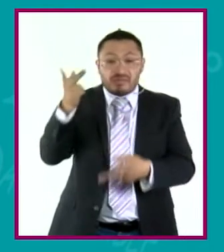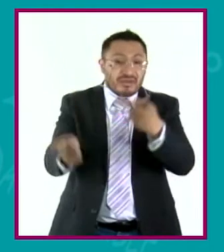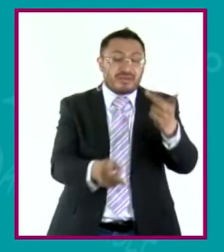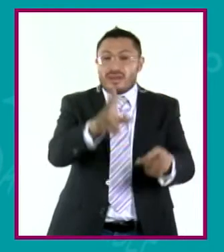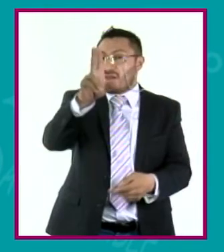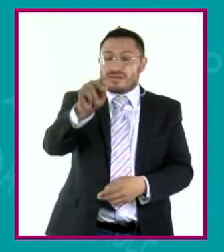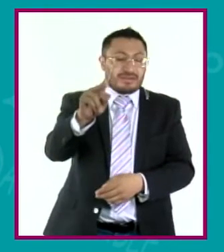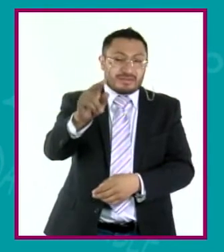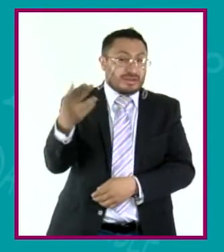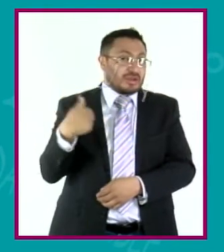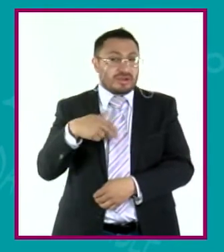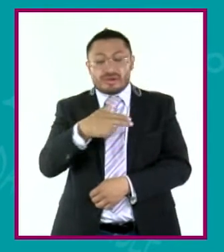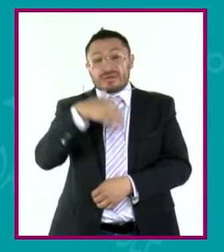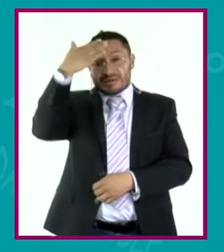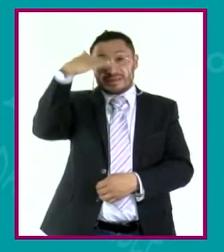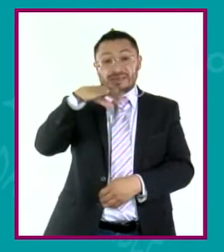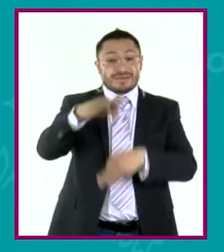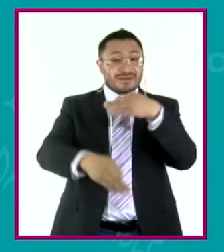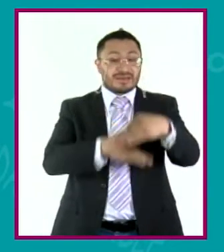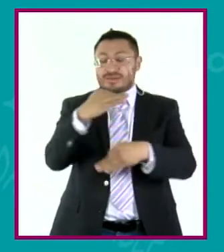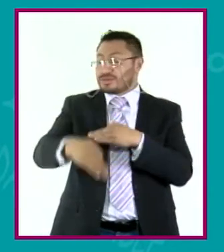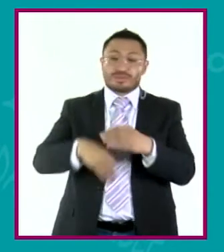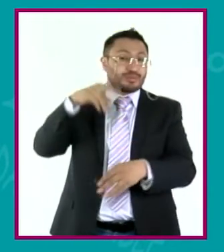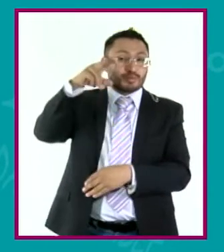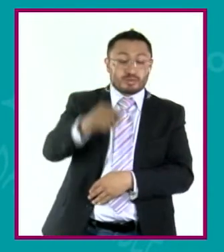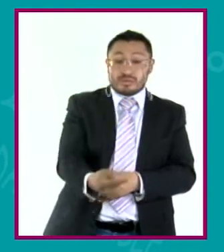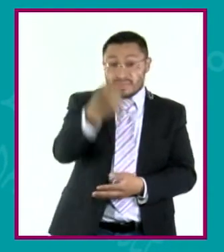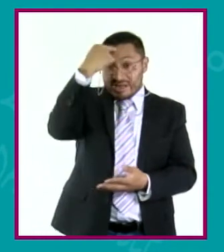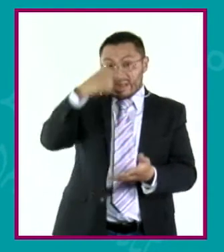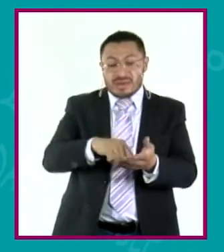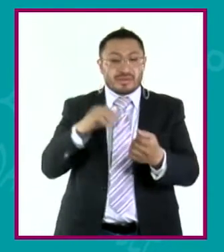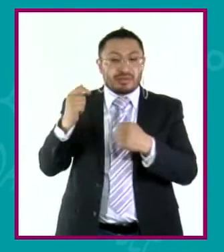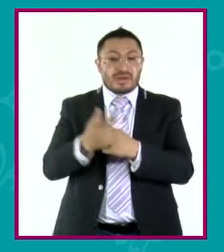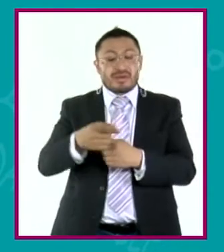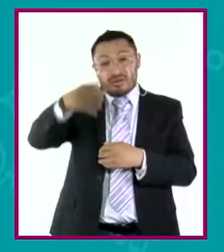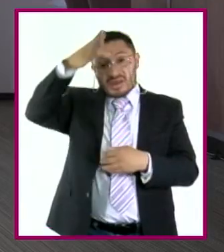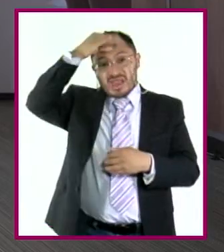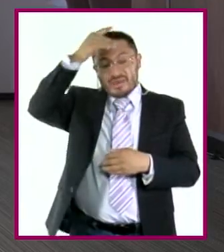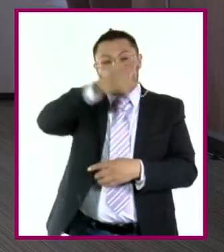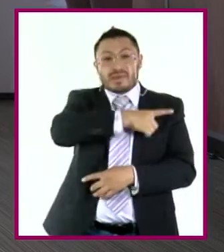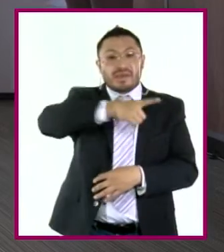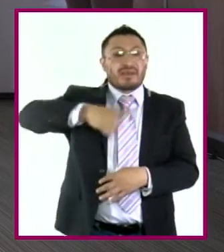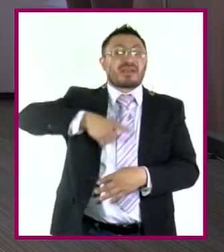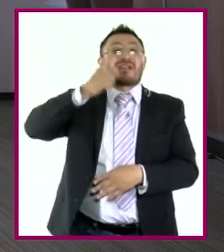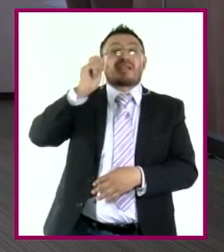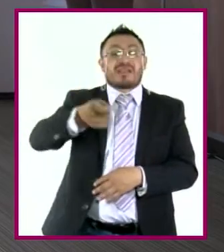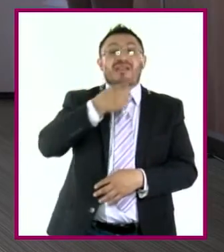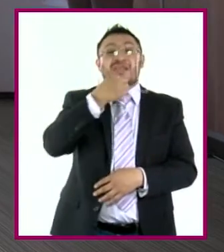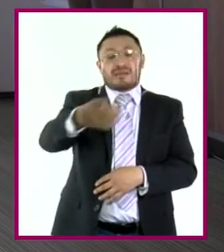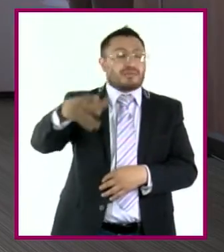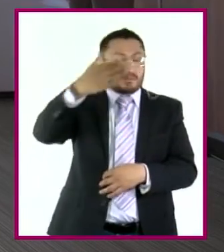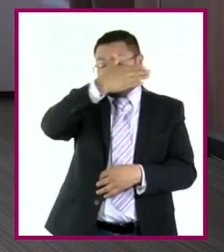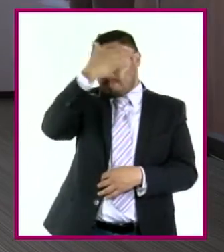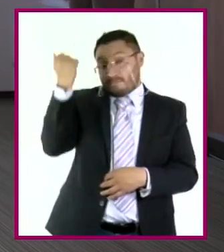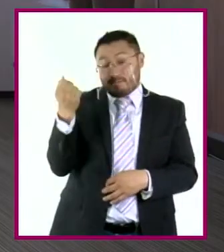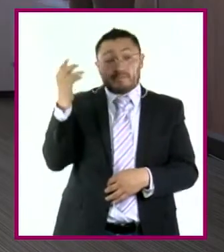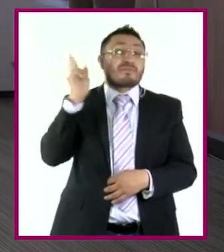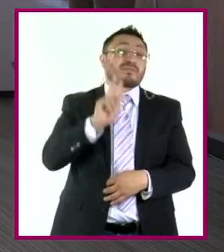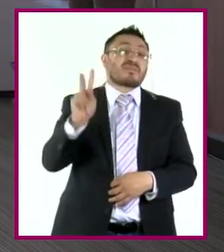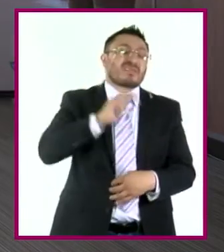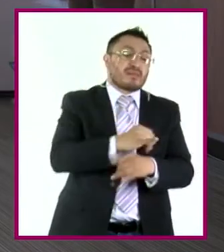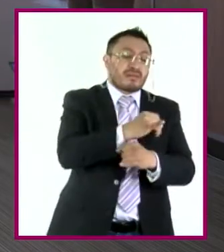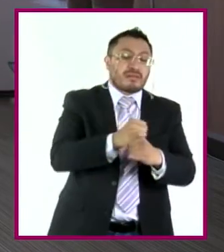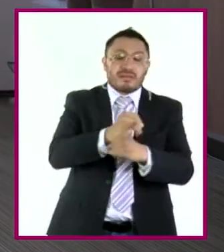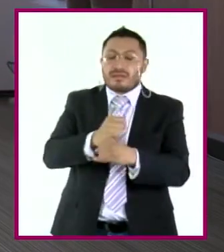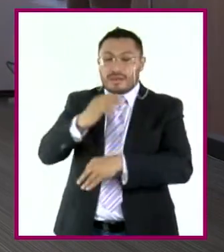maestros no sabemos todo. De hecho, creo que algo que tenemos que aprender los maestros es decir, no sé, vamos a averiguarlo. Porque no es cierto,